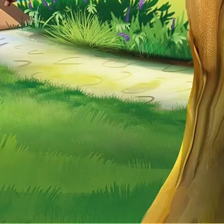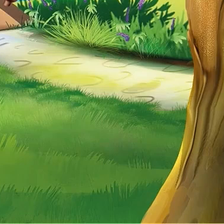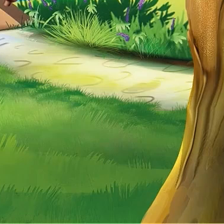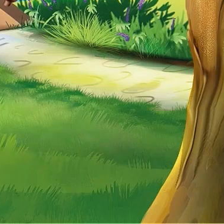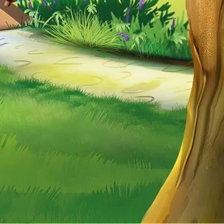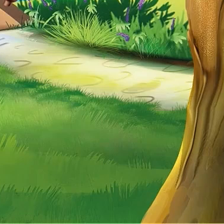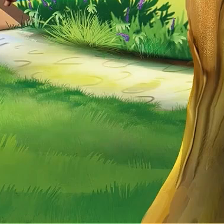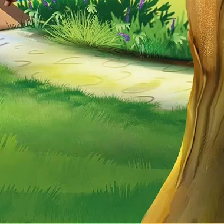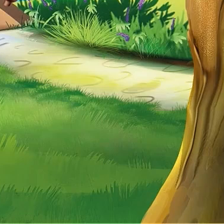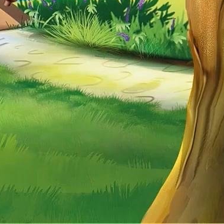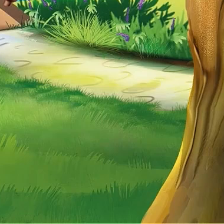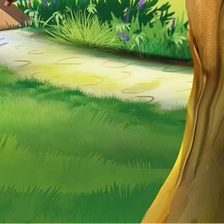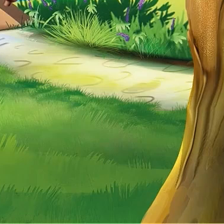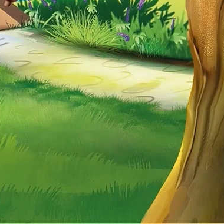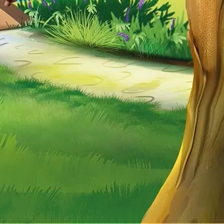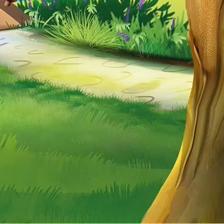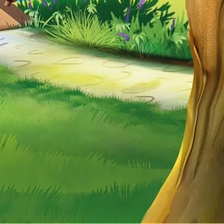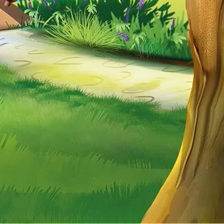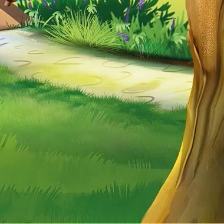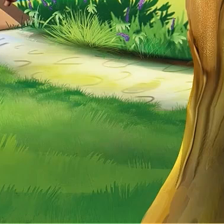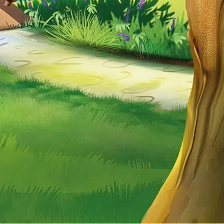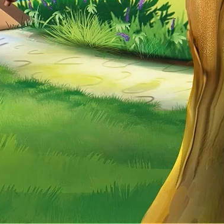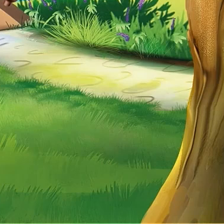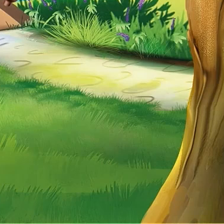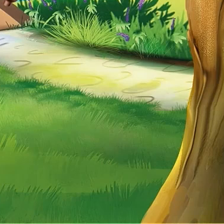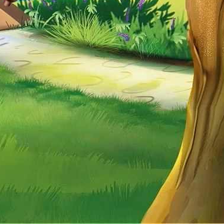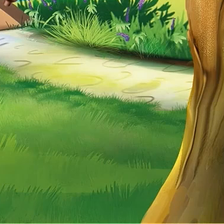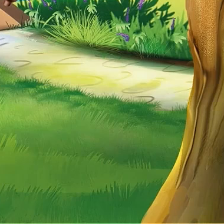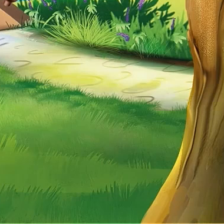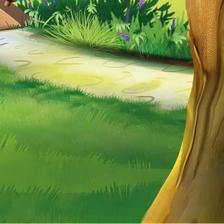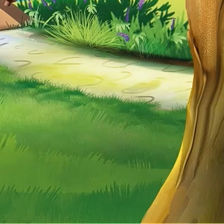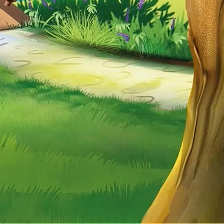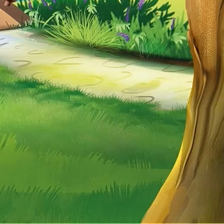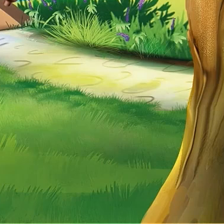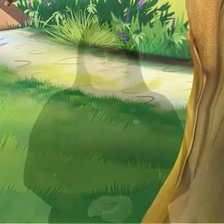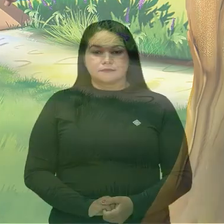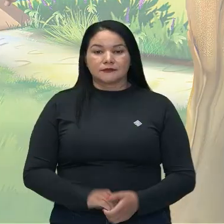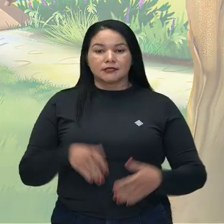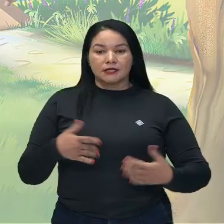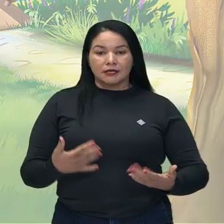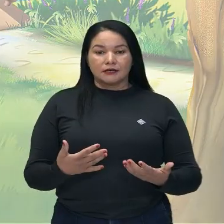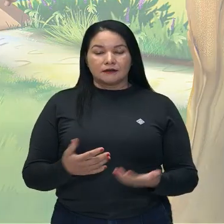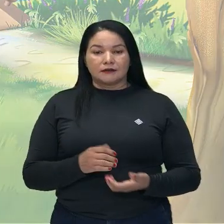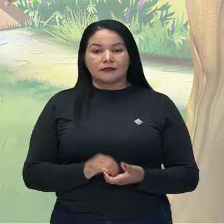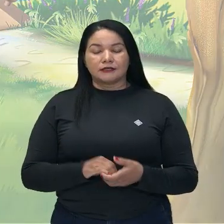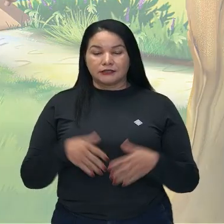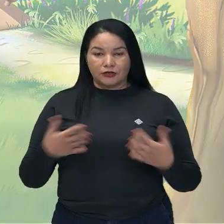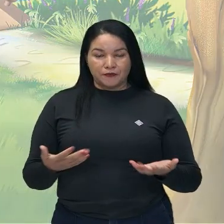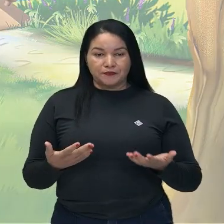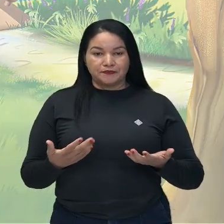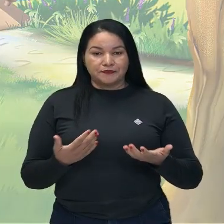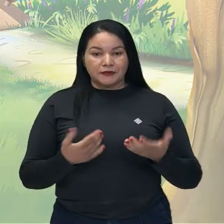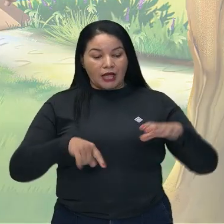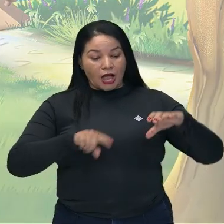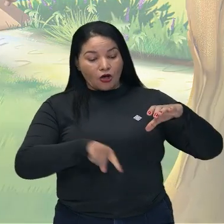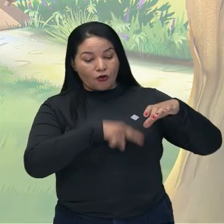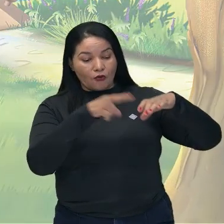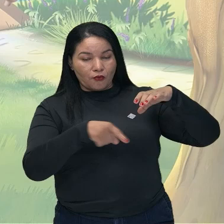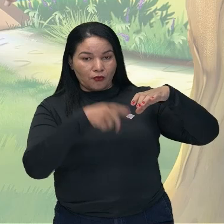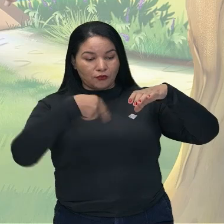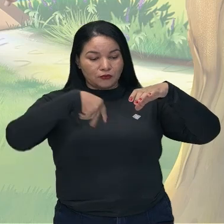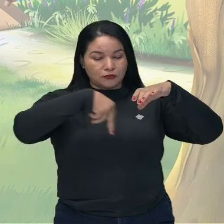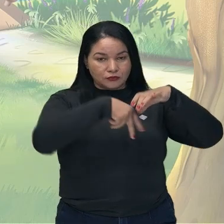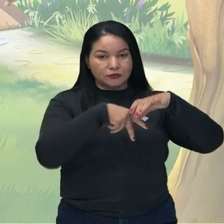donde Alicia busca y encuentra el brillante cristal azul. Y más un